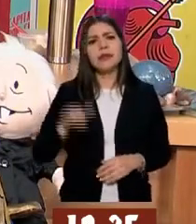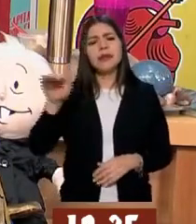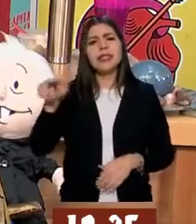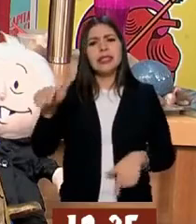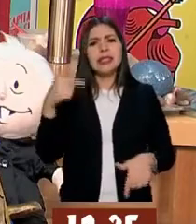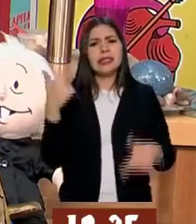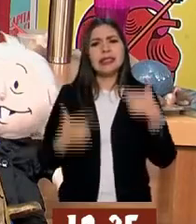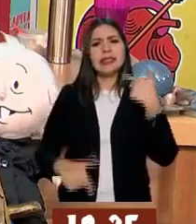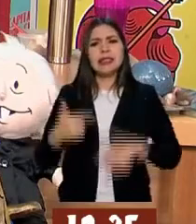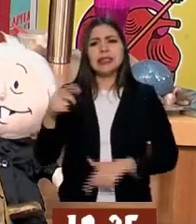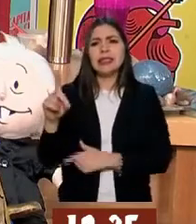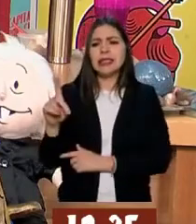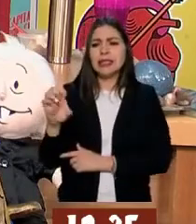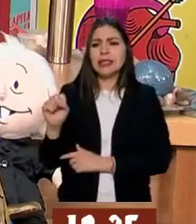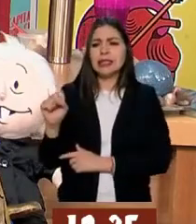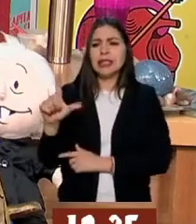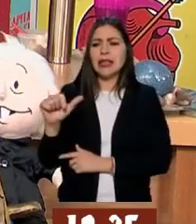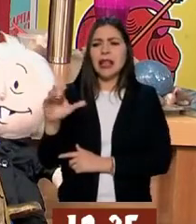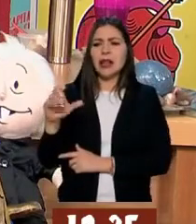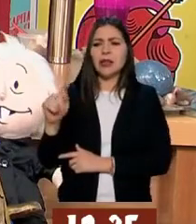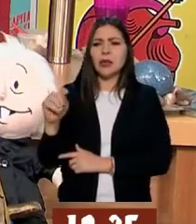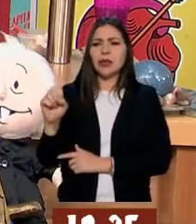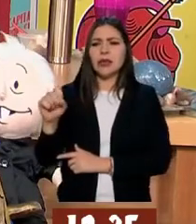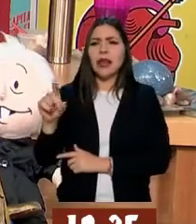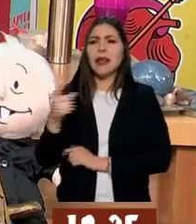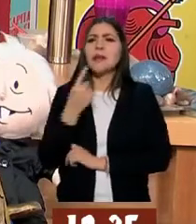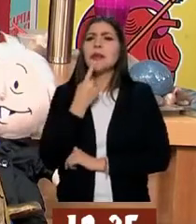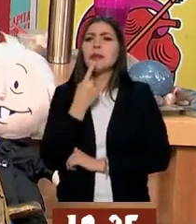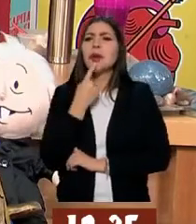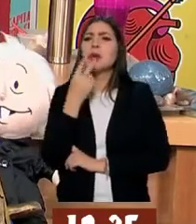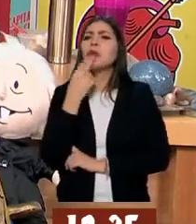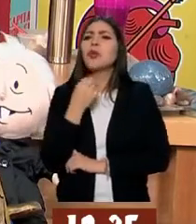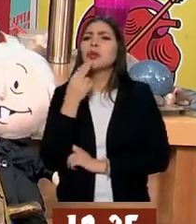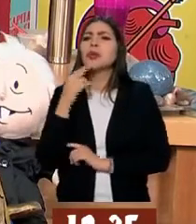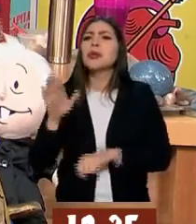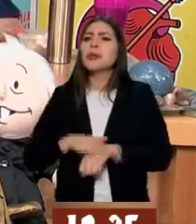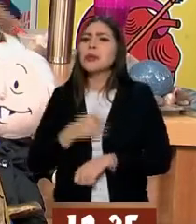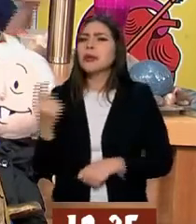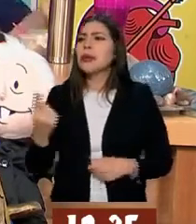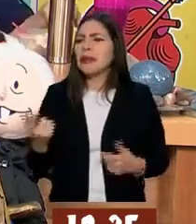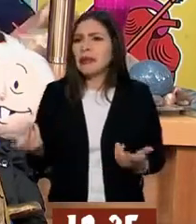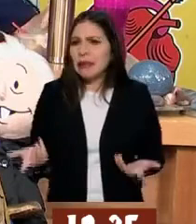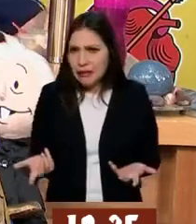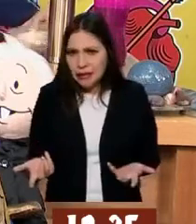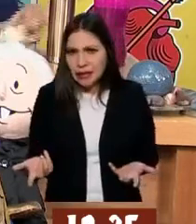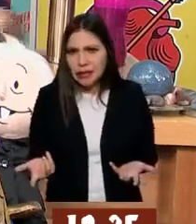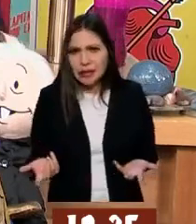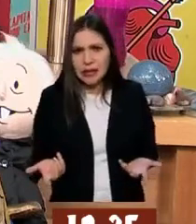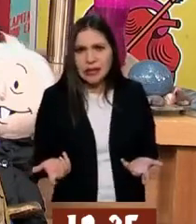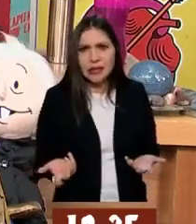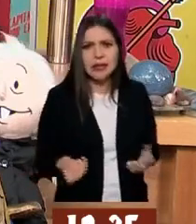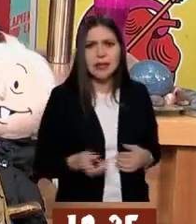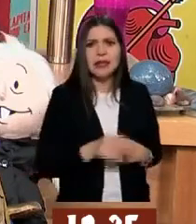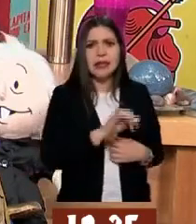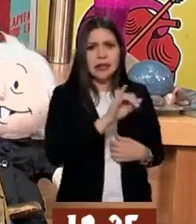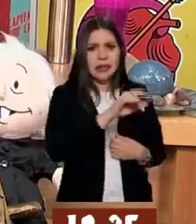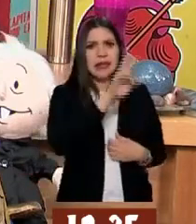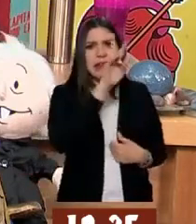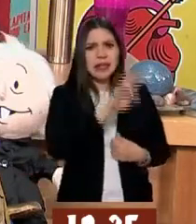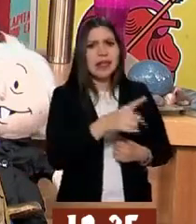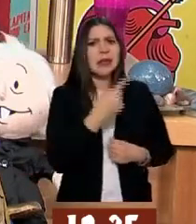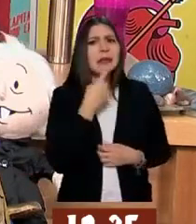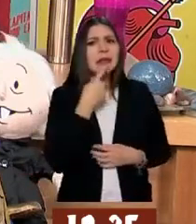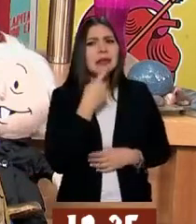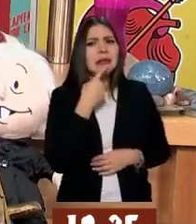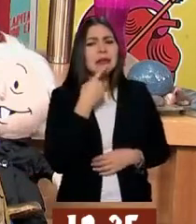leche deslactosada sabe dulce? Ay, eso yo creo que se lo agrega. No, sabe, salvo una marca que luego le digo,